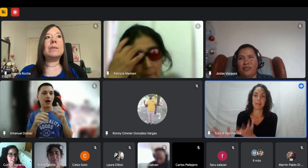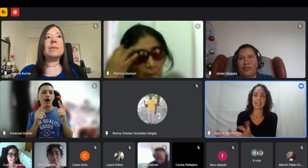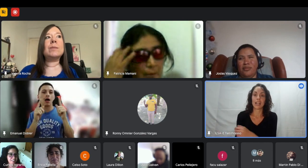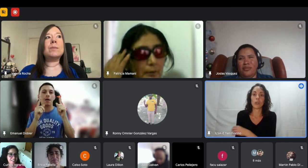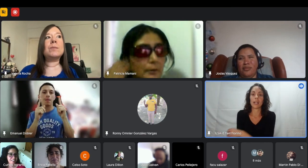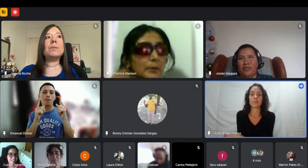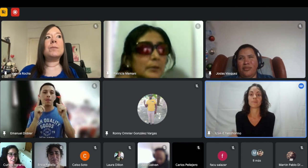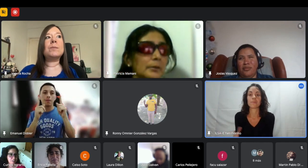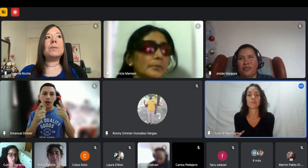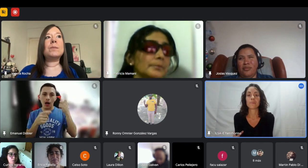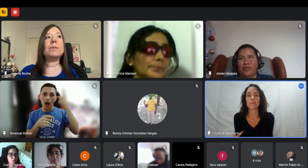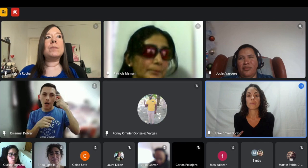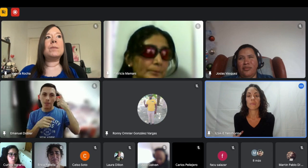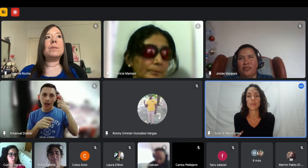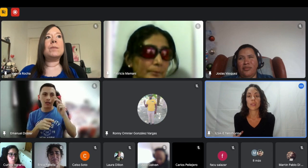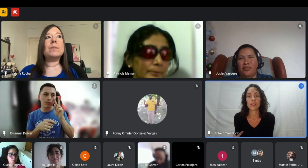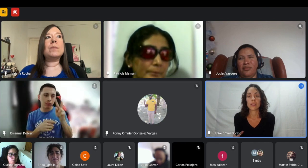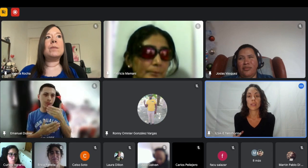manera global